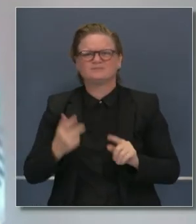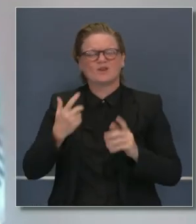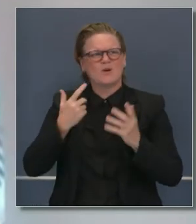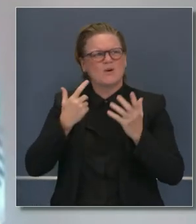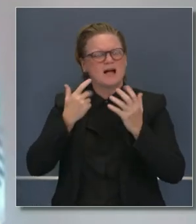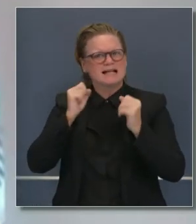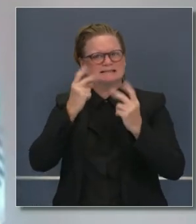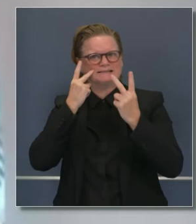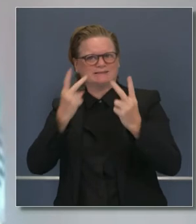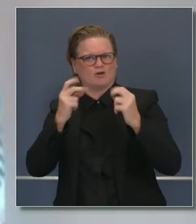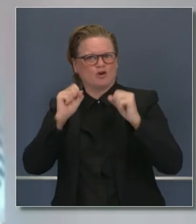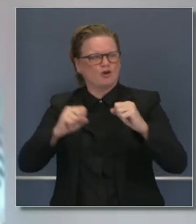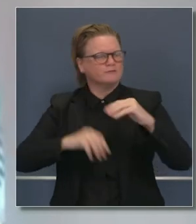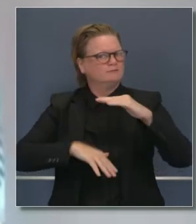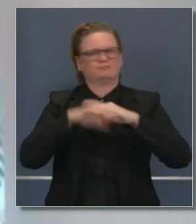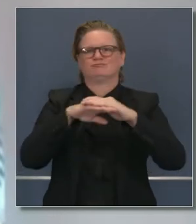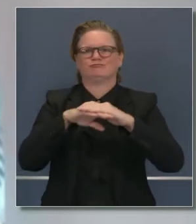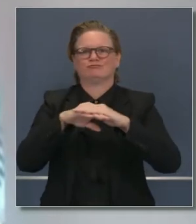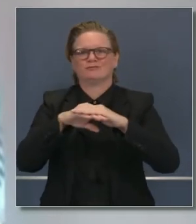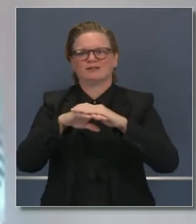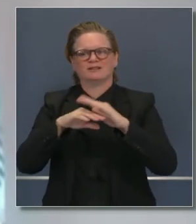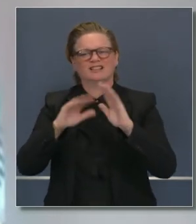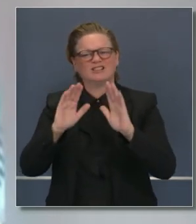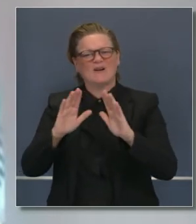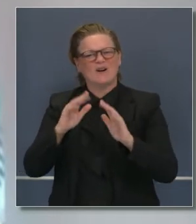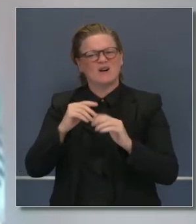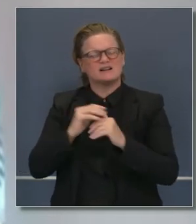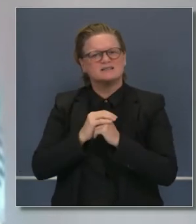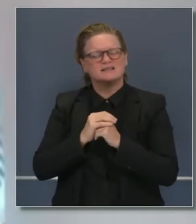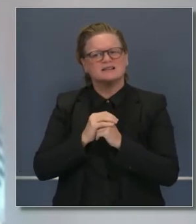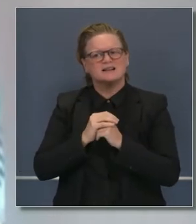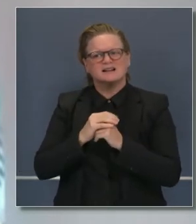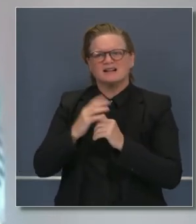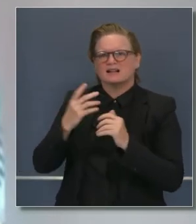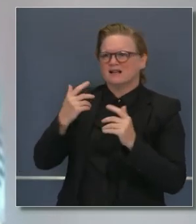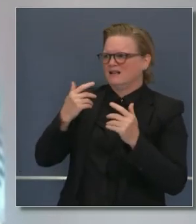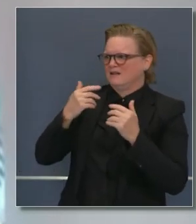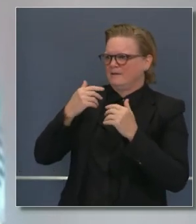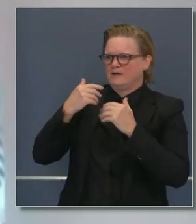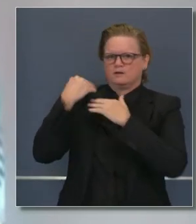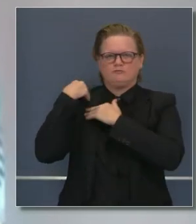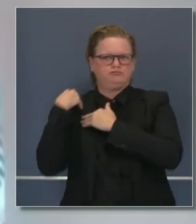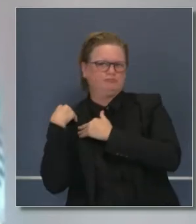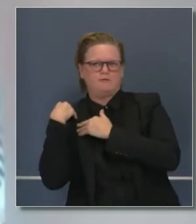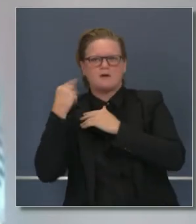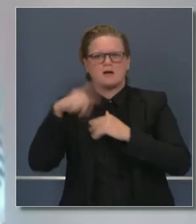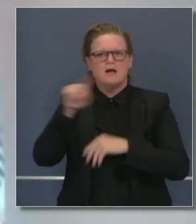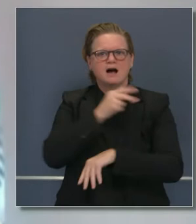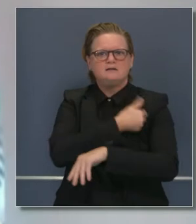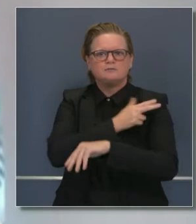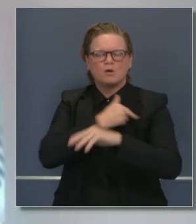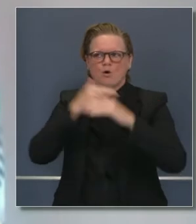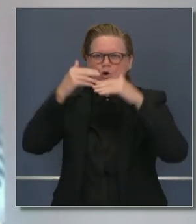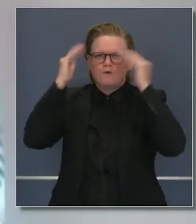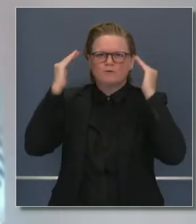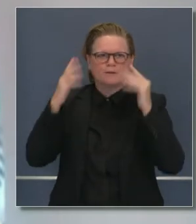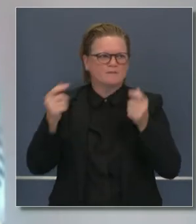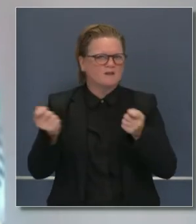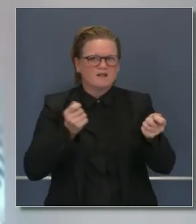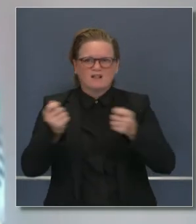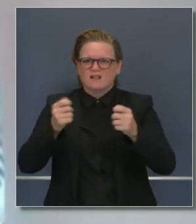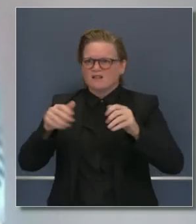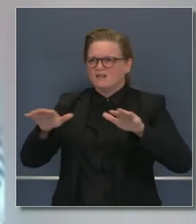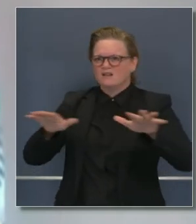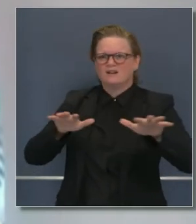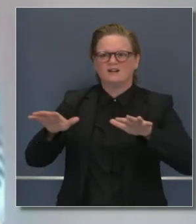Porque cuando se estira tanto la capacidad de las unidades de cuidados intensivos, se ha estirado tanto que tenemos que establecer